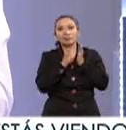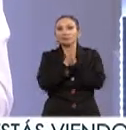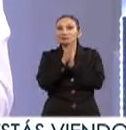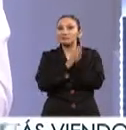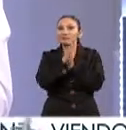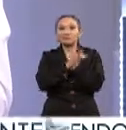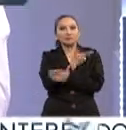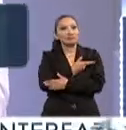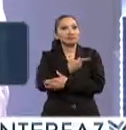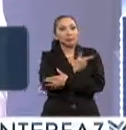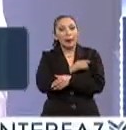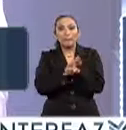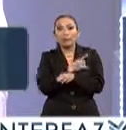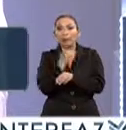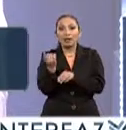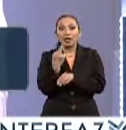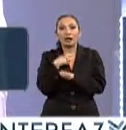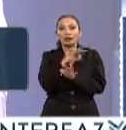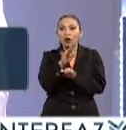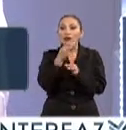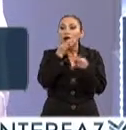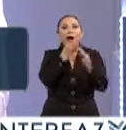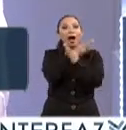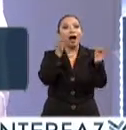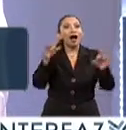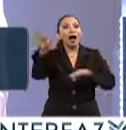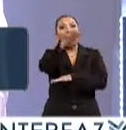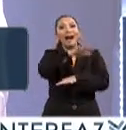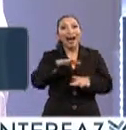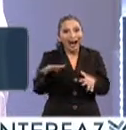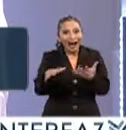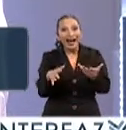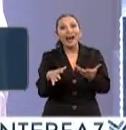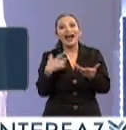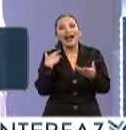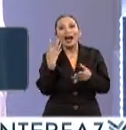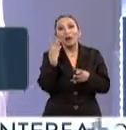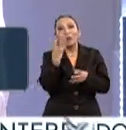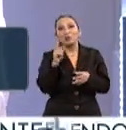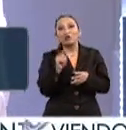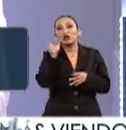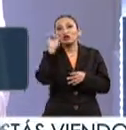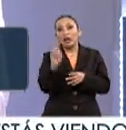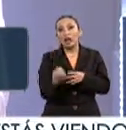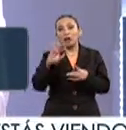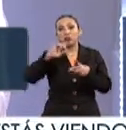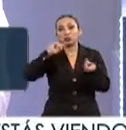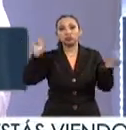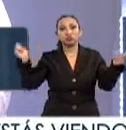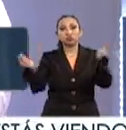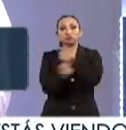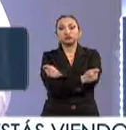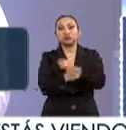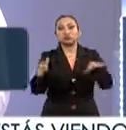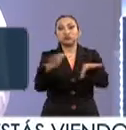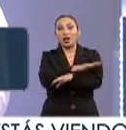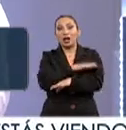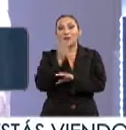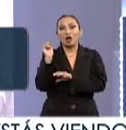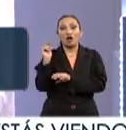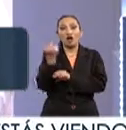sobre todo por toda la ola que implica la 4.0 transformación. Sí,